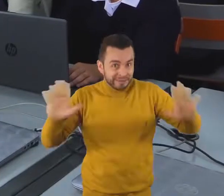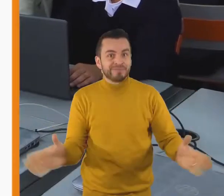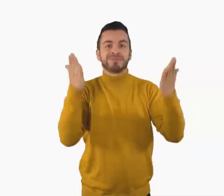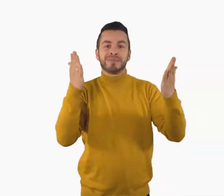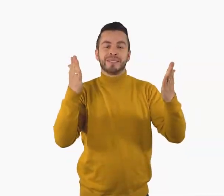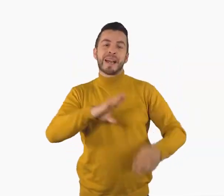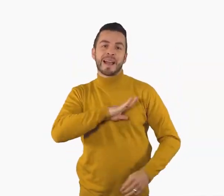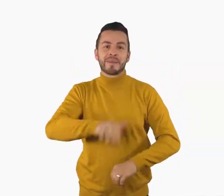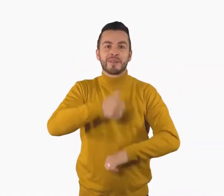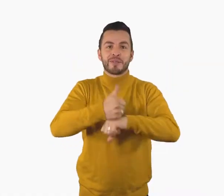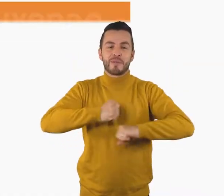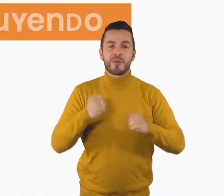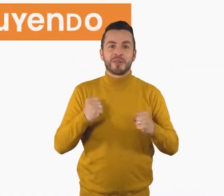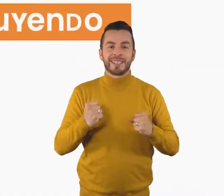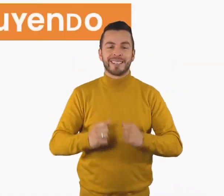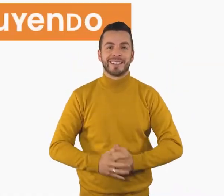estamos construyendo. Alcaldía Mayor de Bogotá.